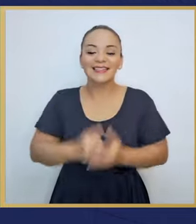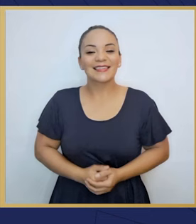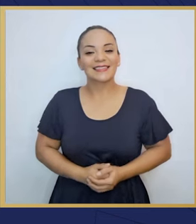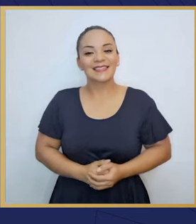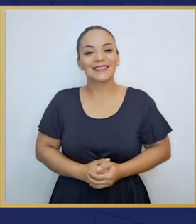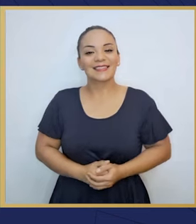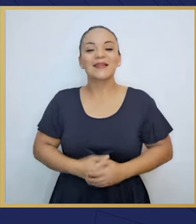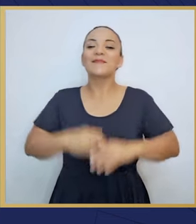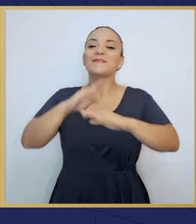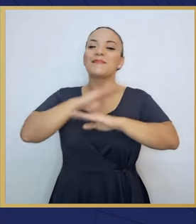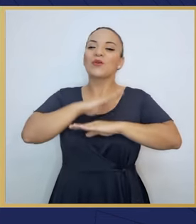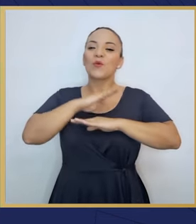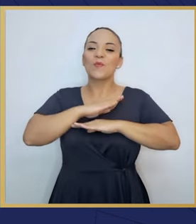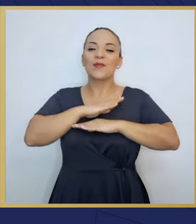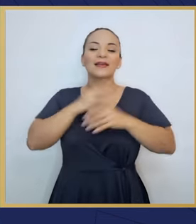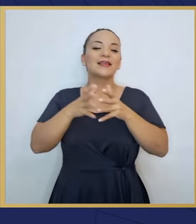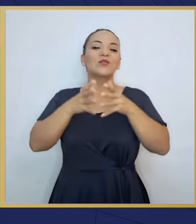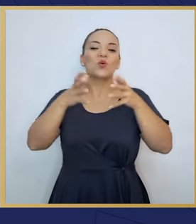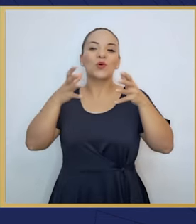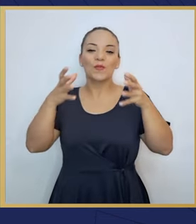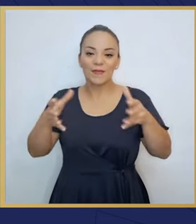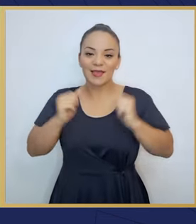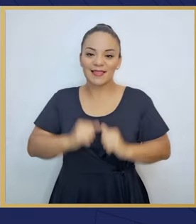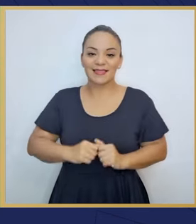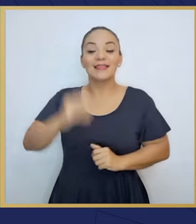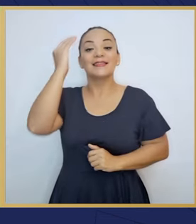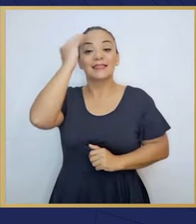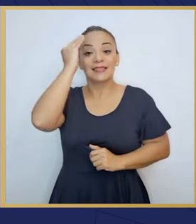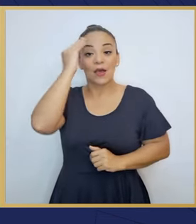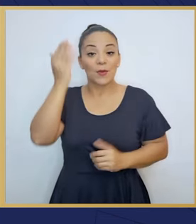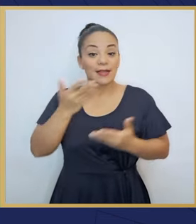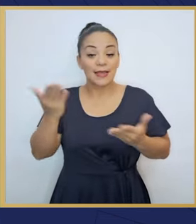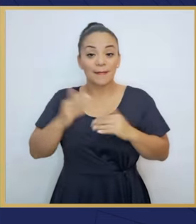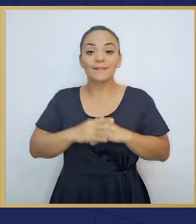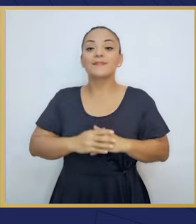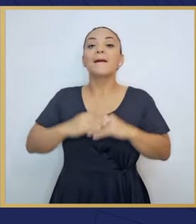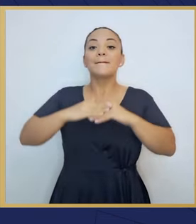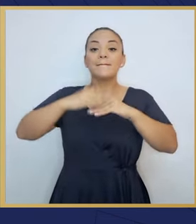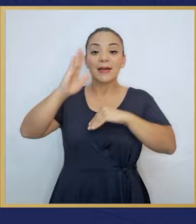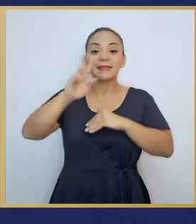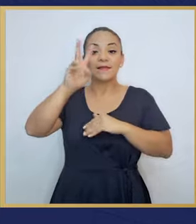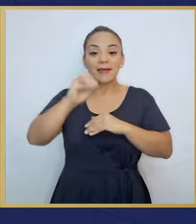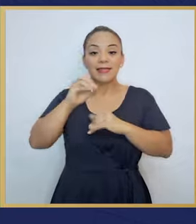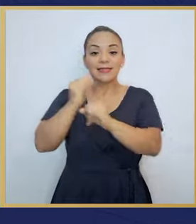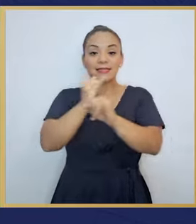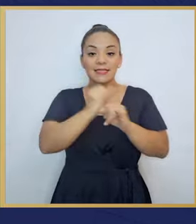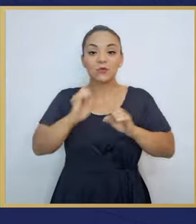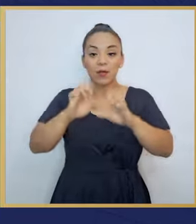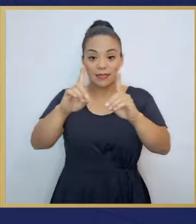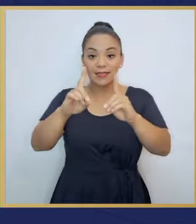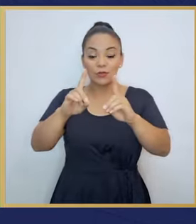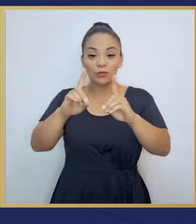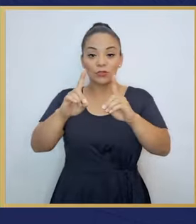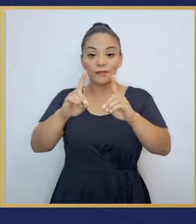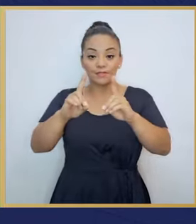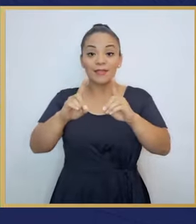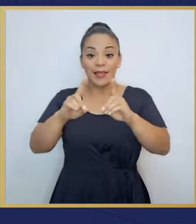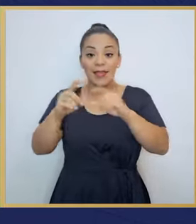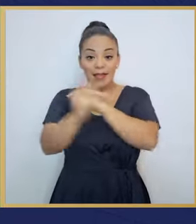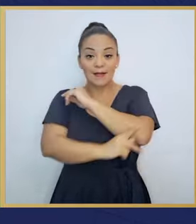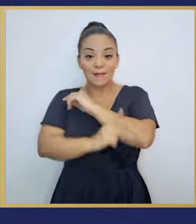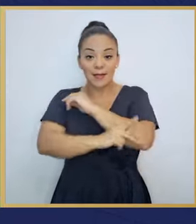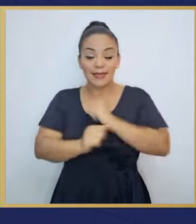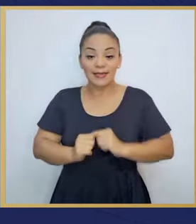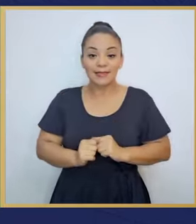Compatriotas, me complace enormemente saber que en más de 20 centros educativos a nivel